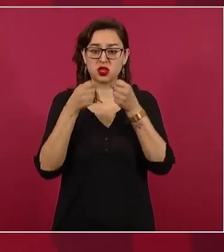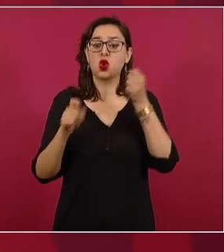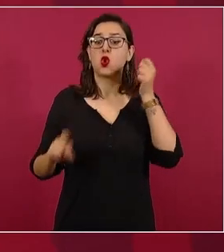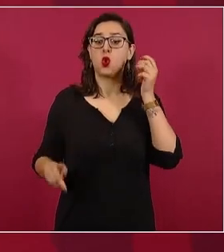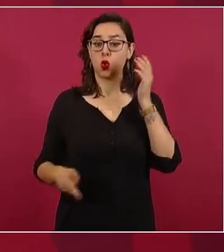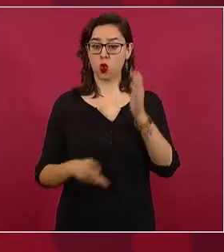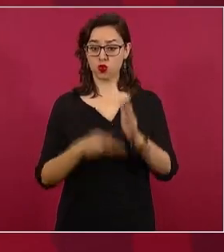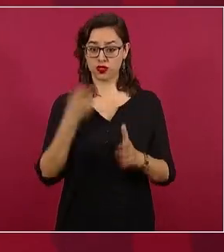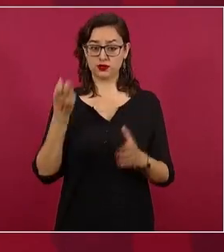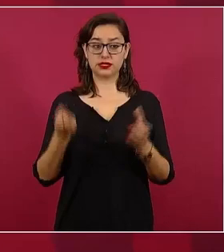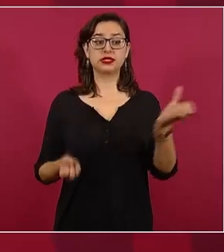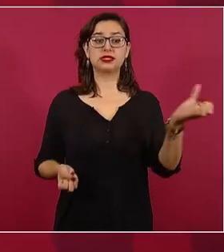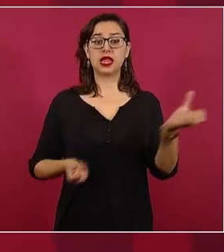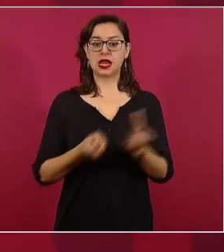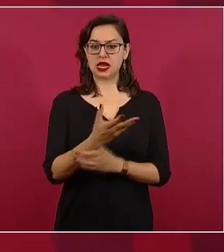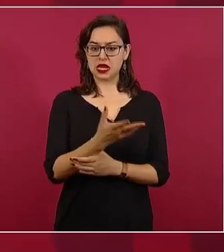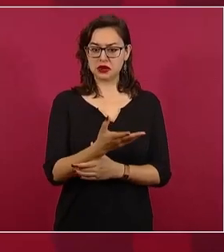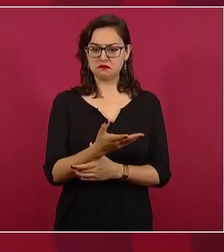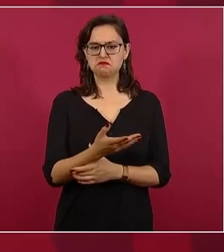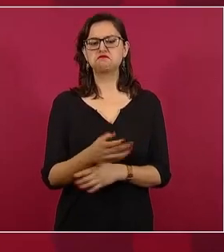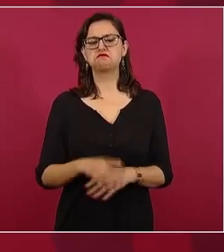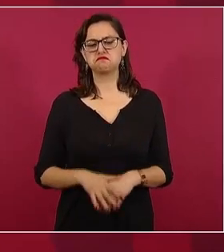pero lo vuelves a mentir